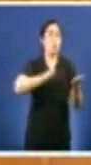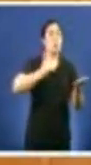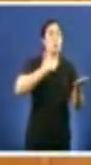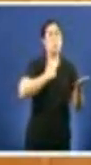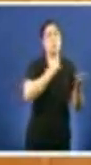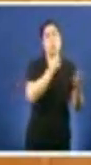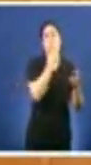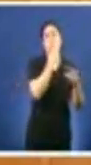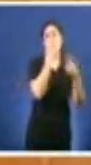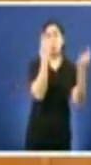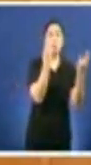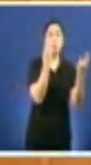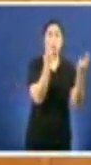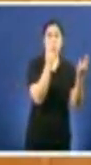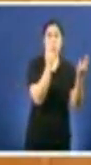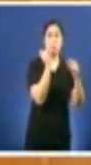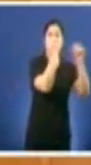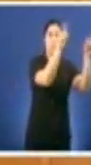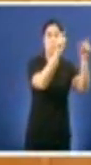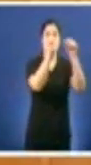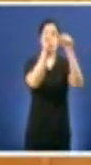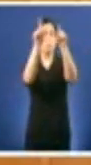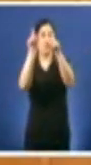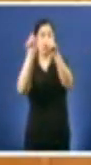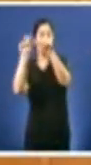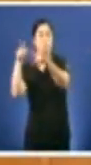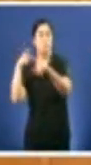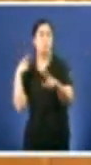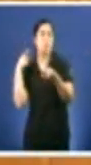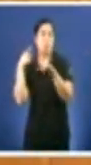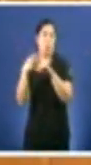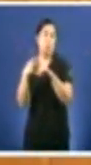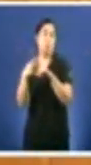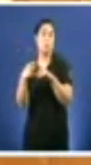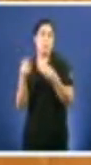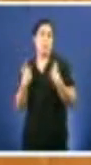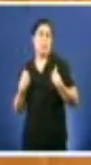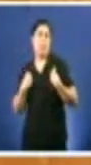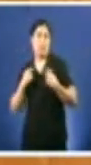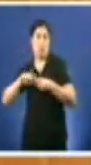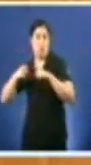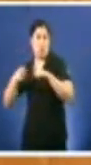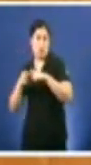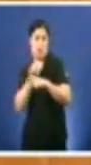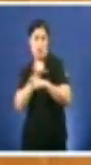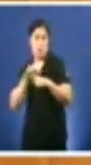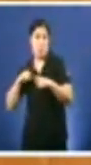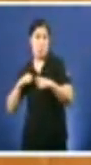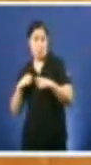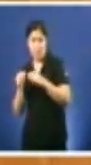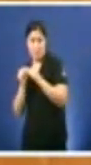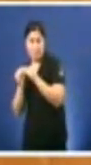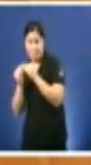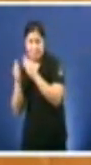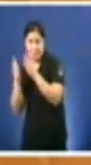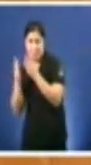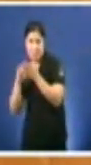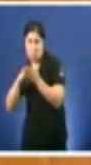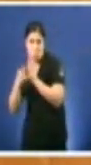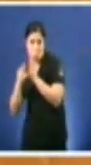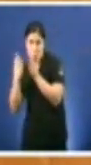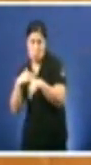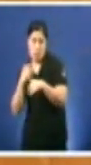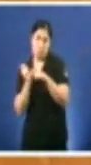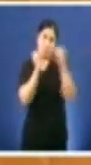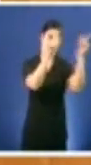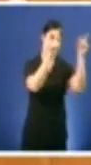arreglen o que non se arreglou na sanidade concertada pero iso non ten máis coste para a Povisa porque nunca se sanciona a